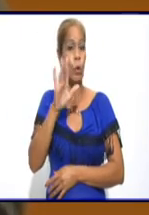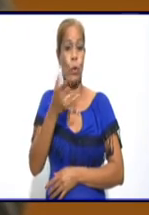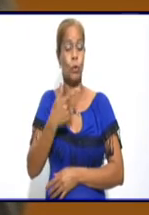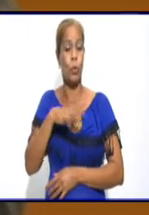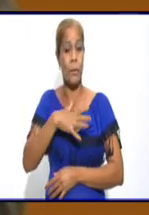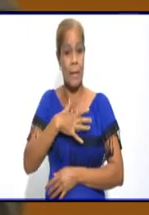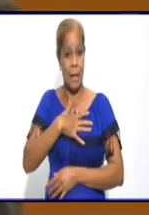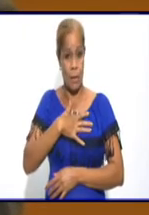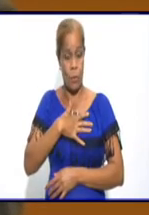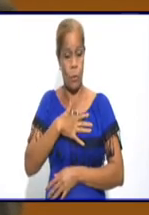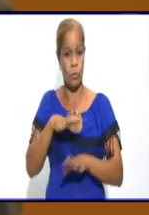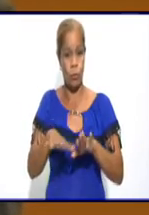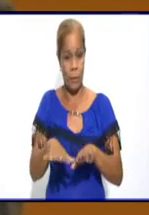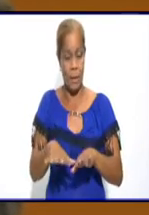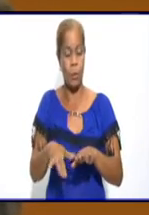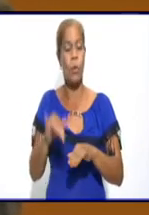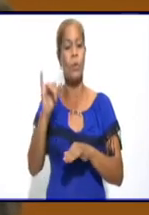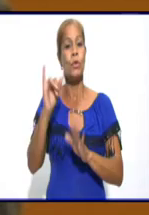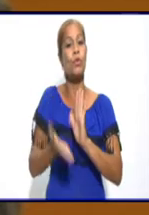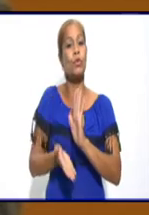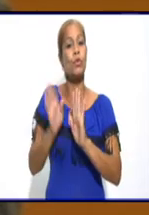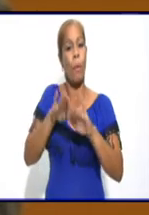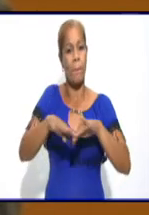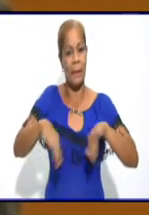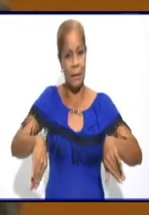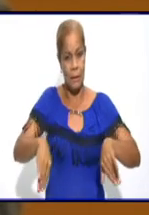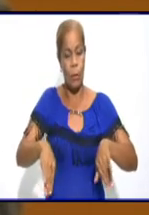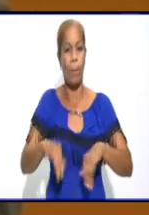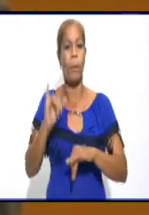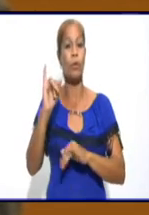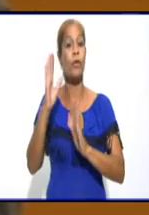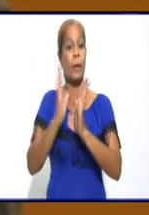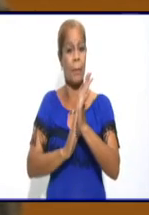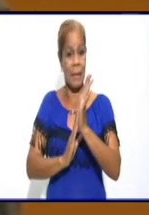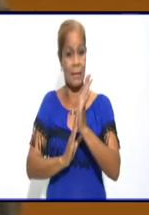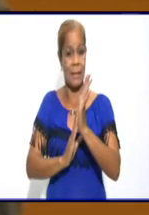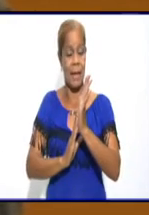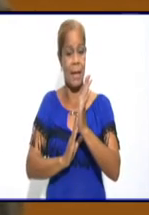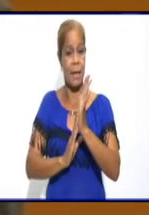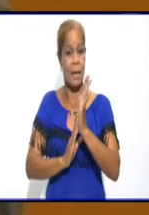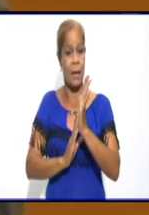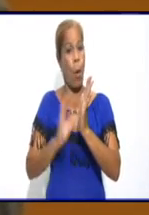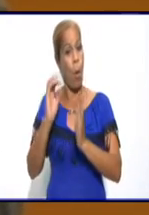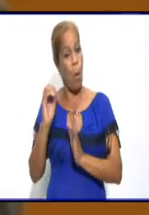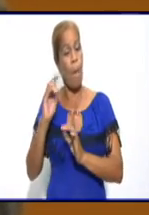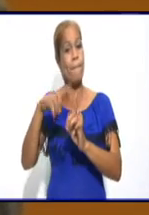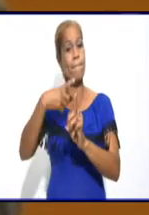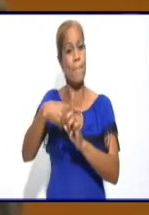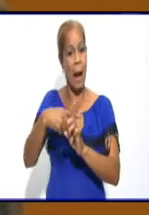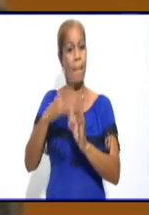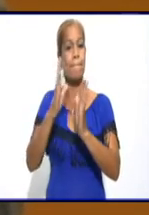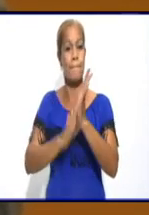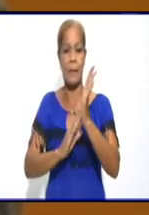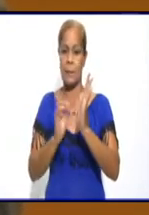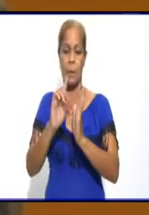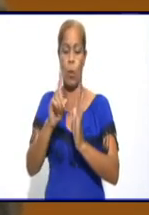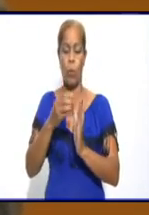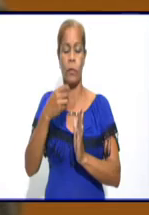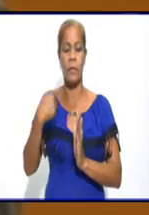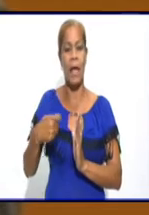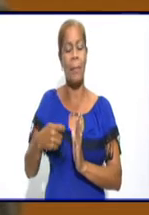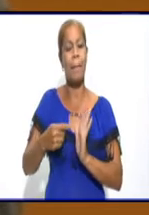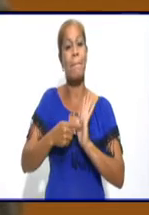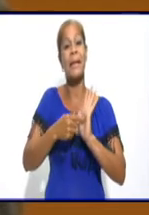meses. O sea, si nuestro contribuyente es obligado, estuvieron el año pasado 2020 suspendidos por seis o más meses, no deben de presentar su